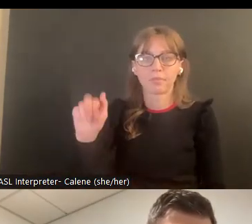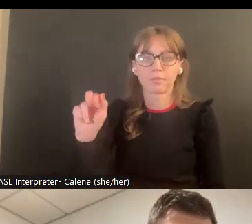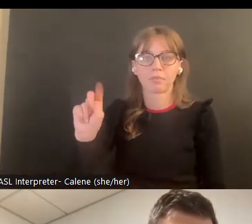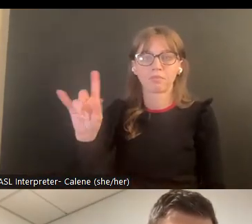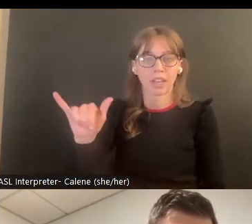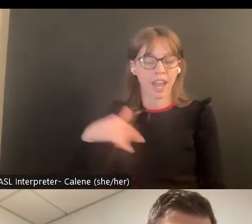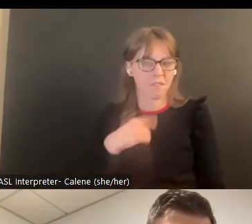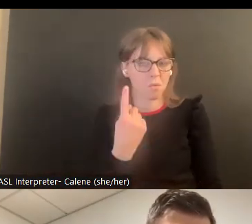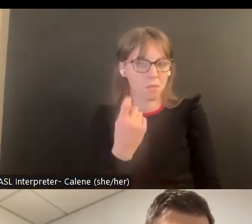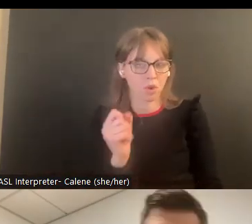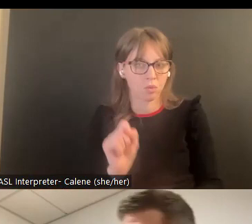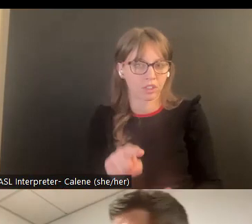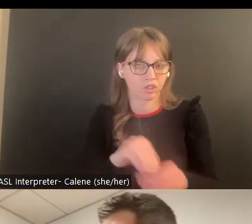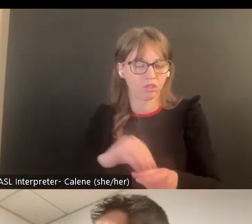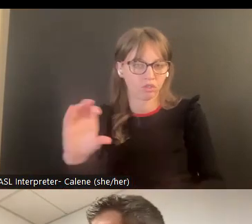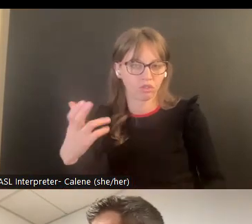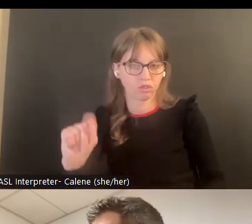tenemos otra pregunta